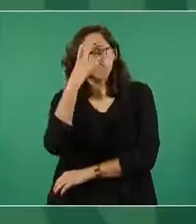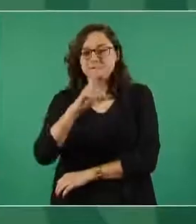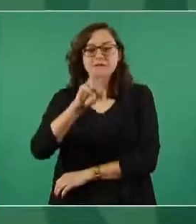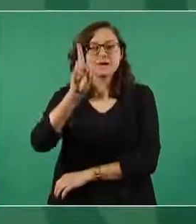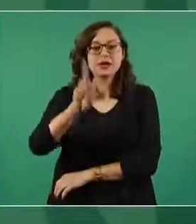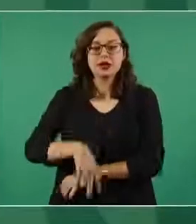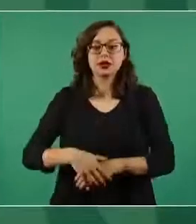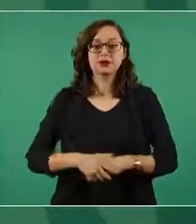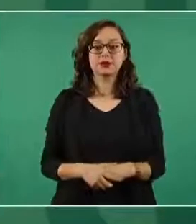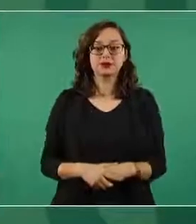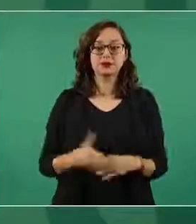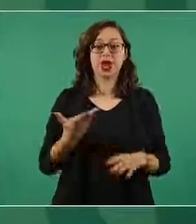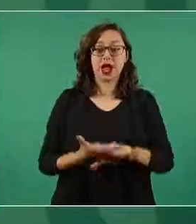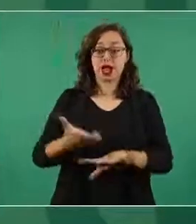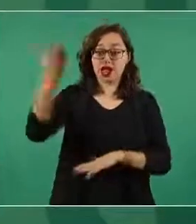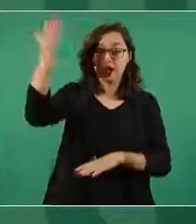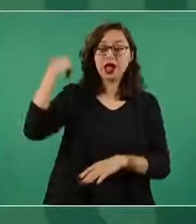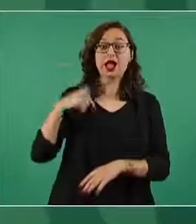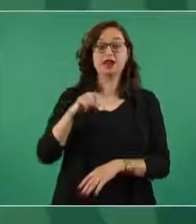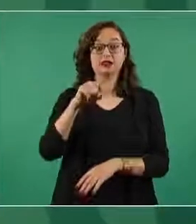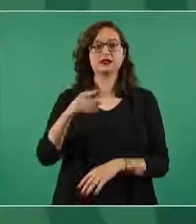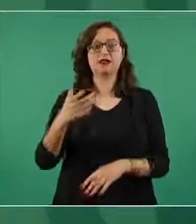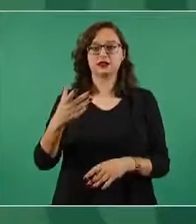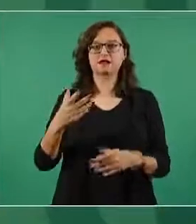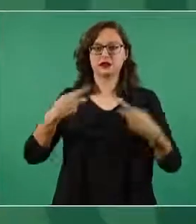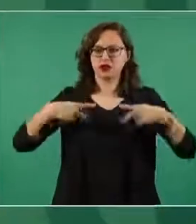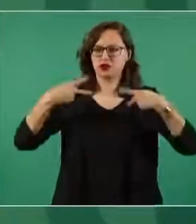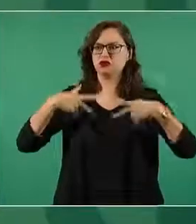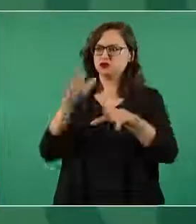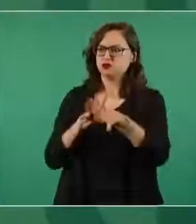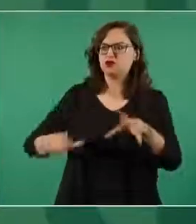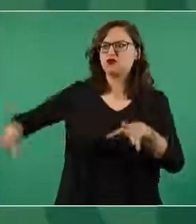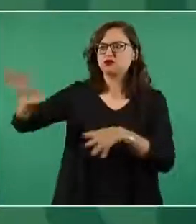salario mínimo al presidente para que vea lo que se siente